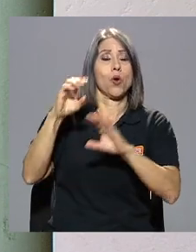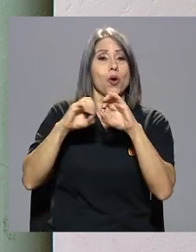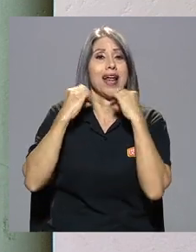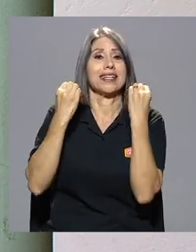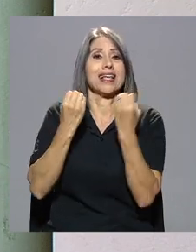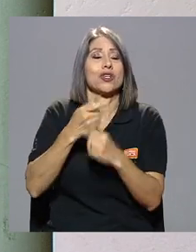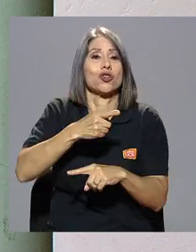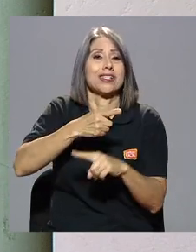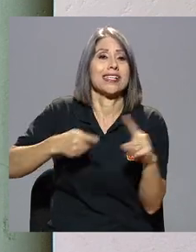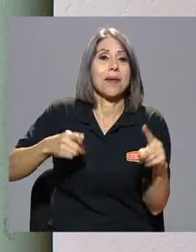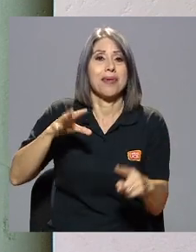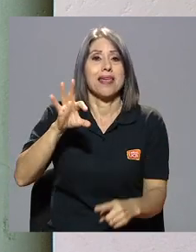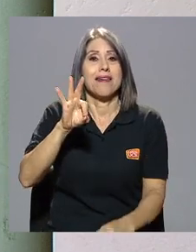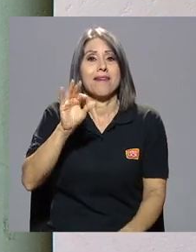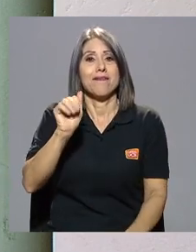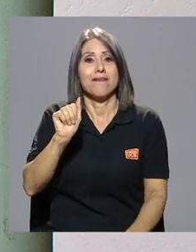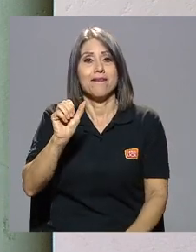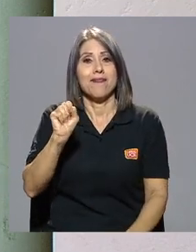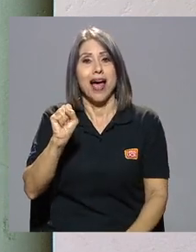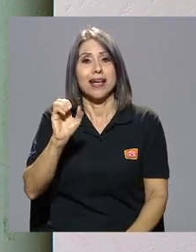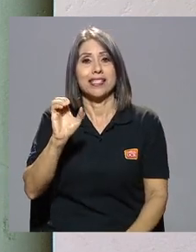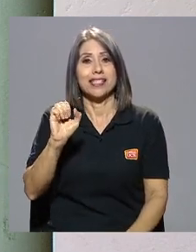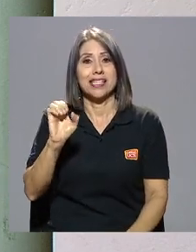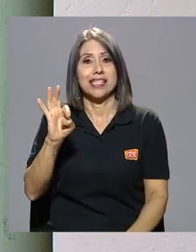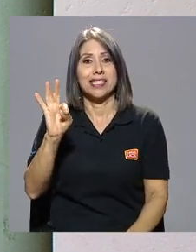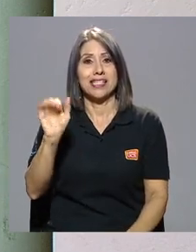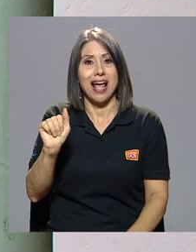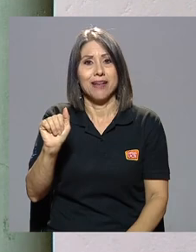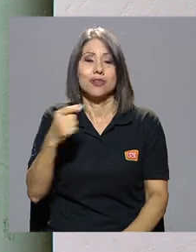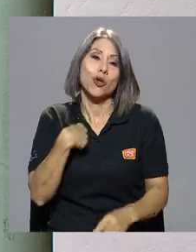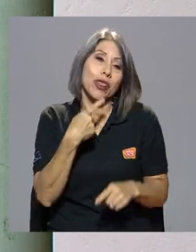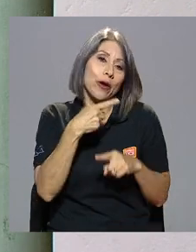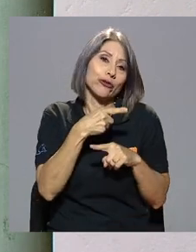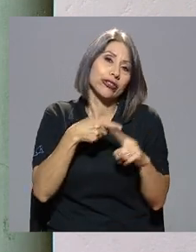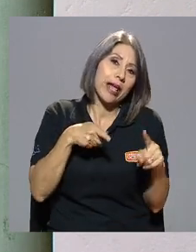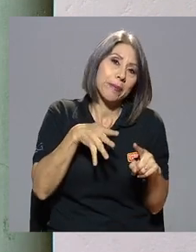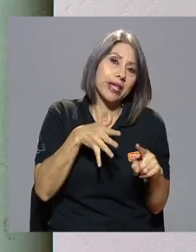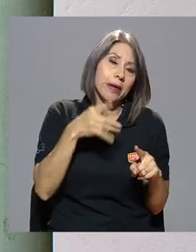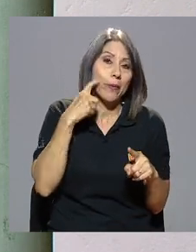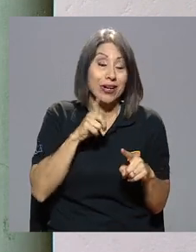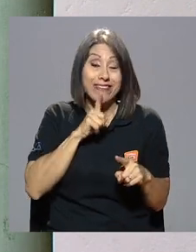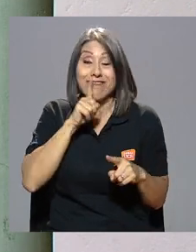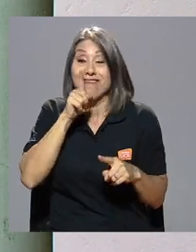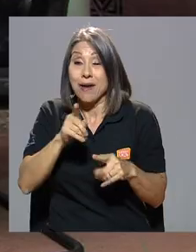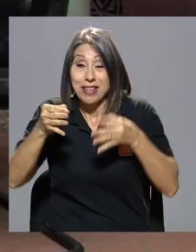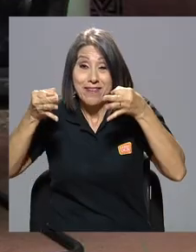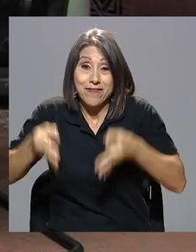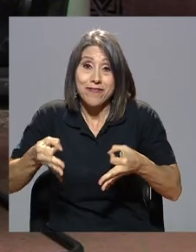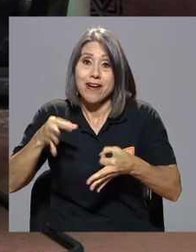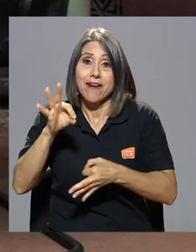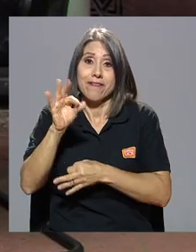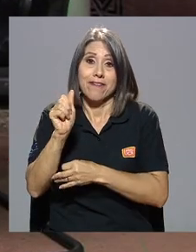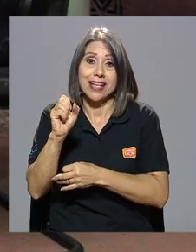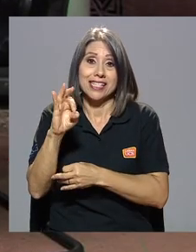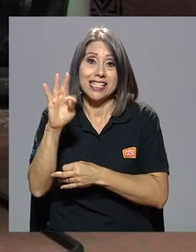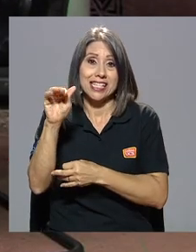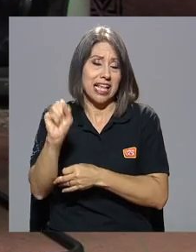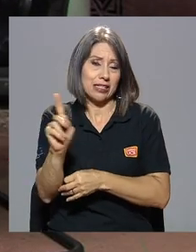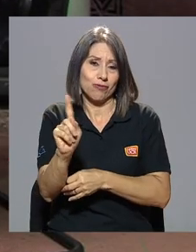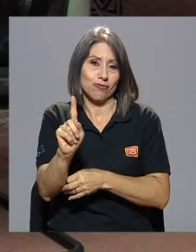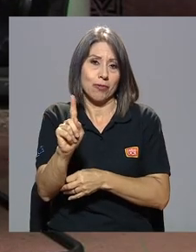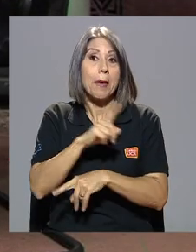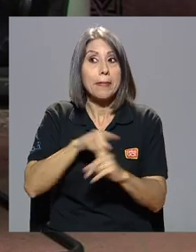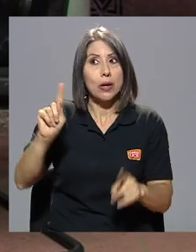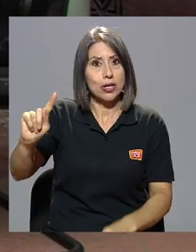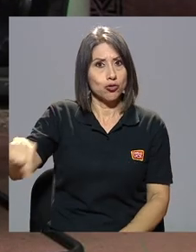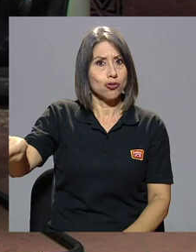semifascista de la época. Digo semi porque se quedaban cortos para ser fascistas de verdad, por dicha. Pero